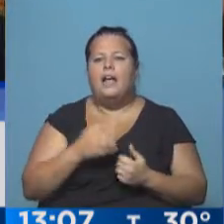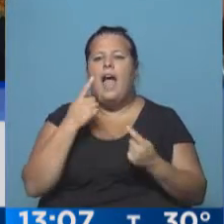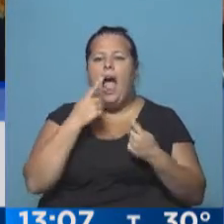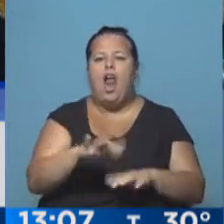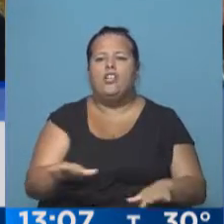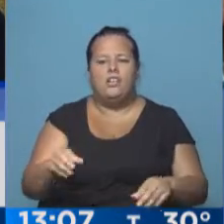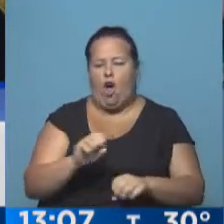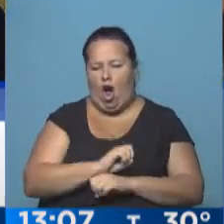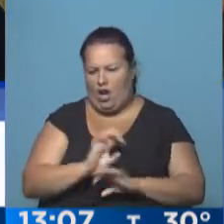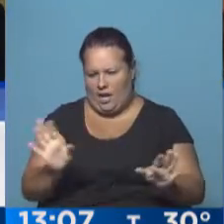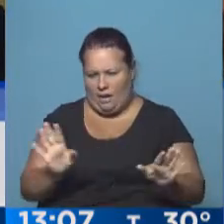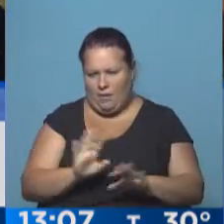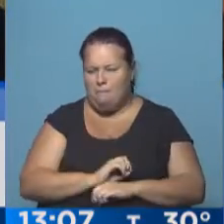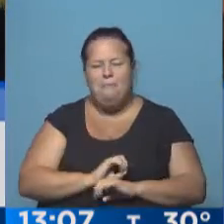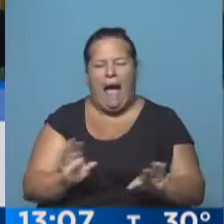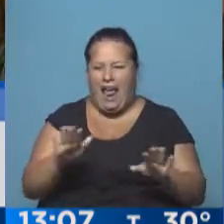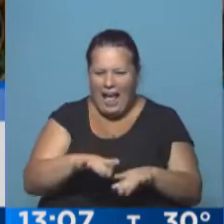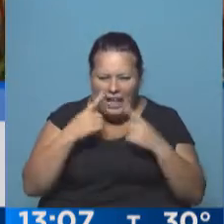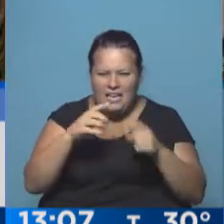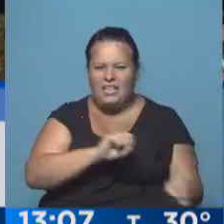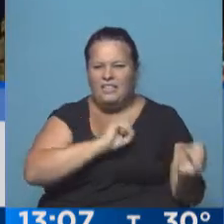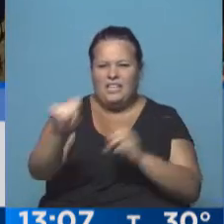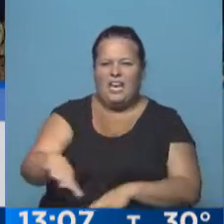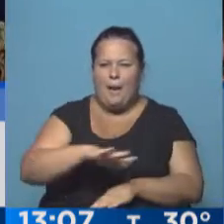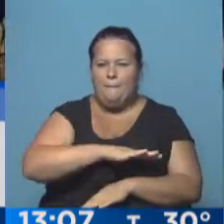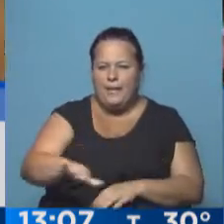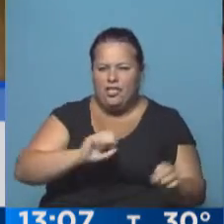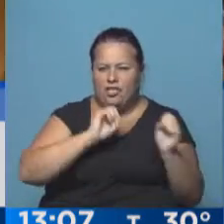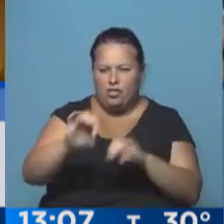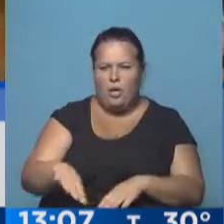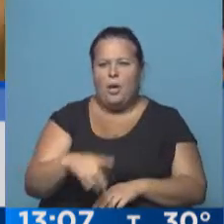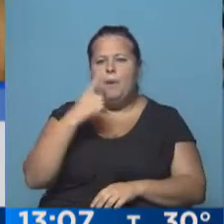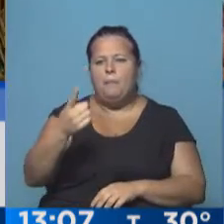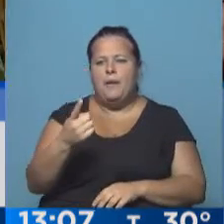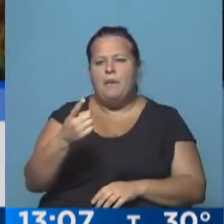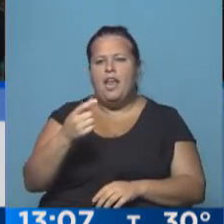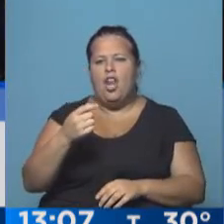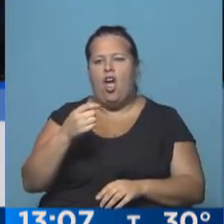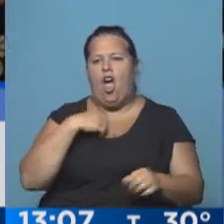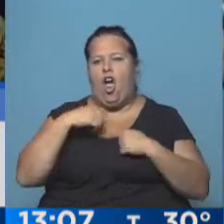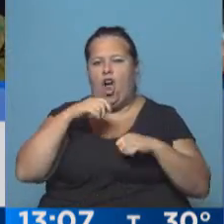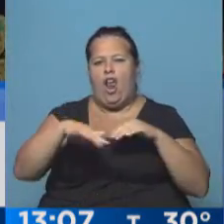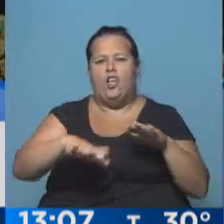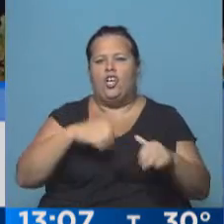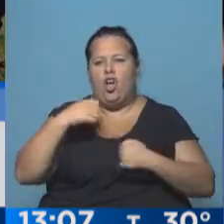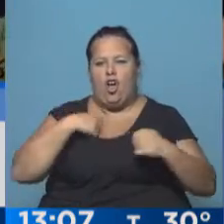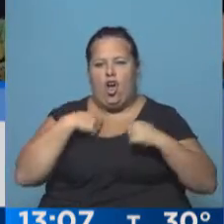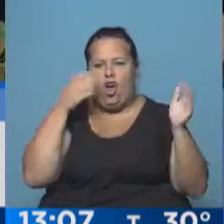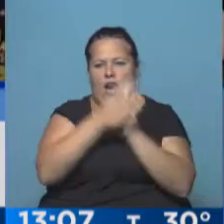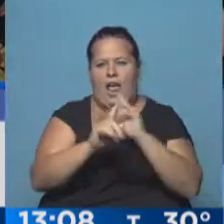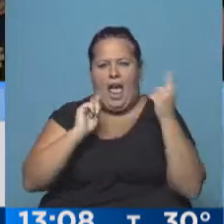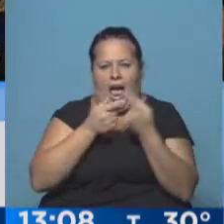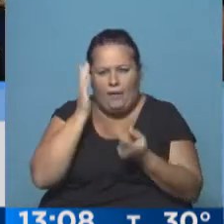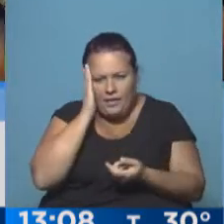chicos? De terror, de mal. Los tiraron ahí en el piso, primero los corrieron por toda la casa, porque los chicos salieron corriendo a mi